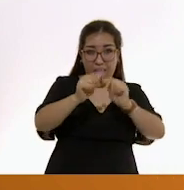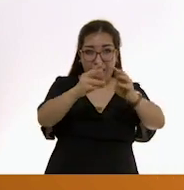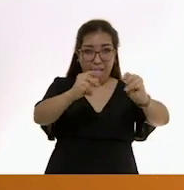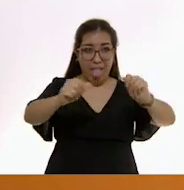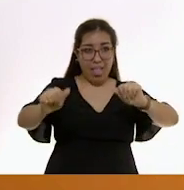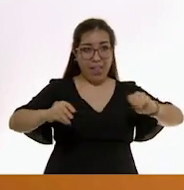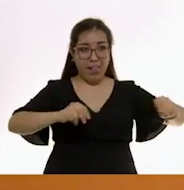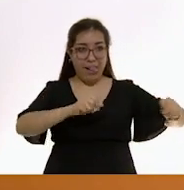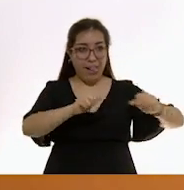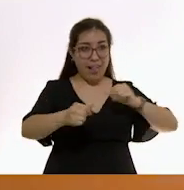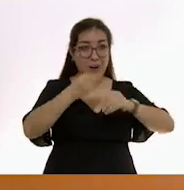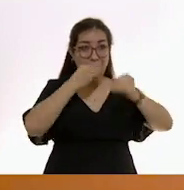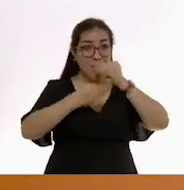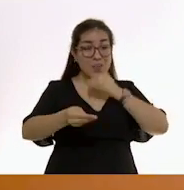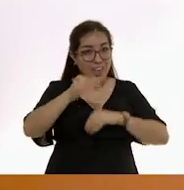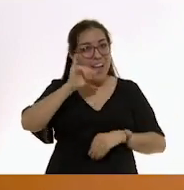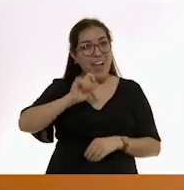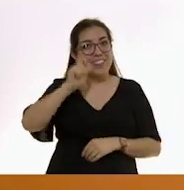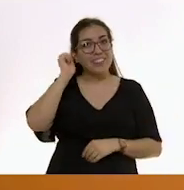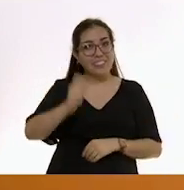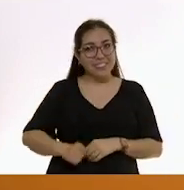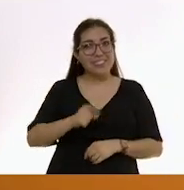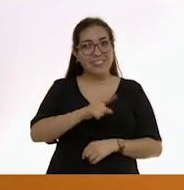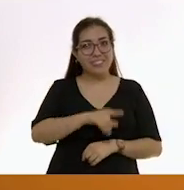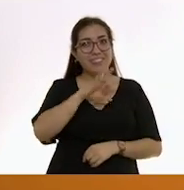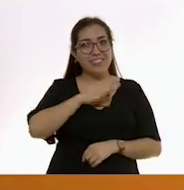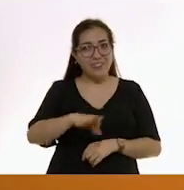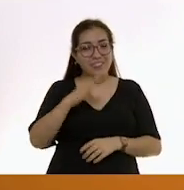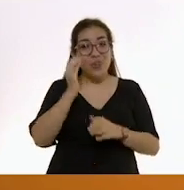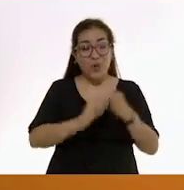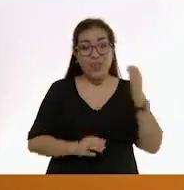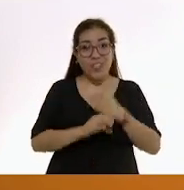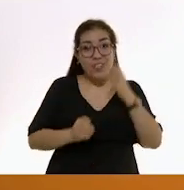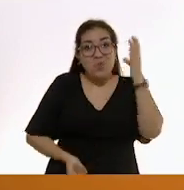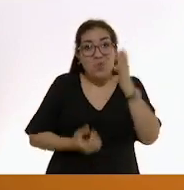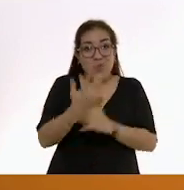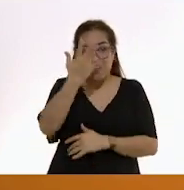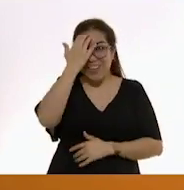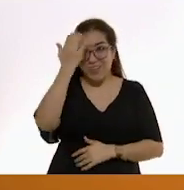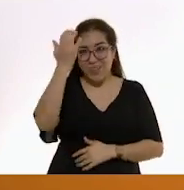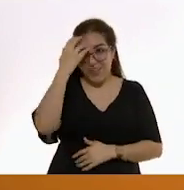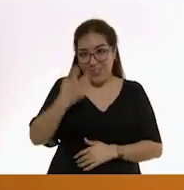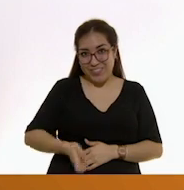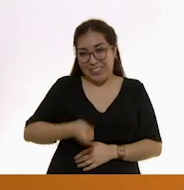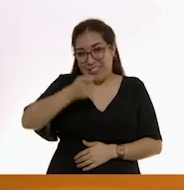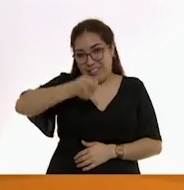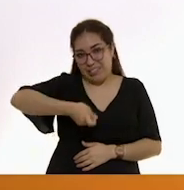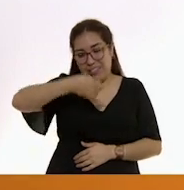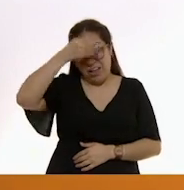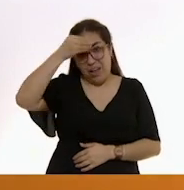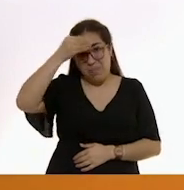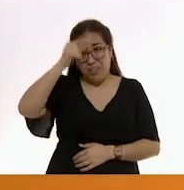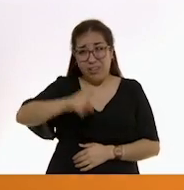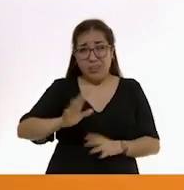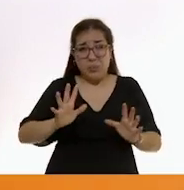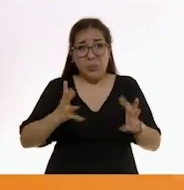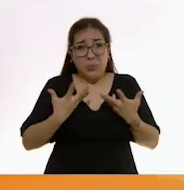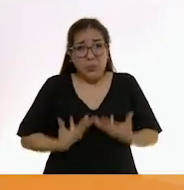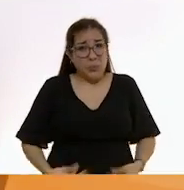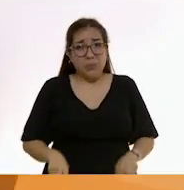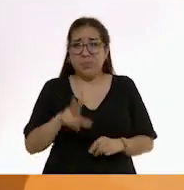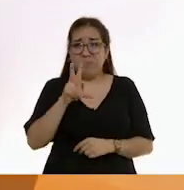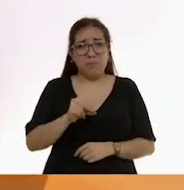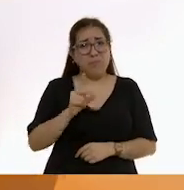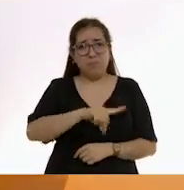come es darle la oportunidad de descubrir texturas diferentes y con ello aprender. No te asustes, ya habrá